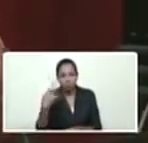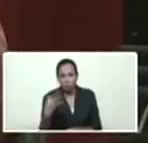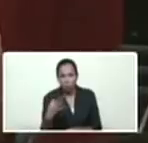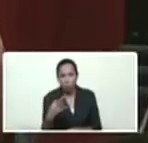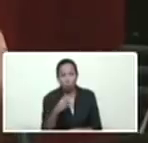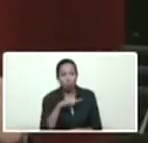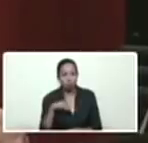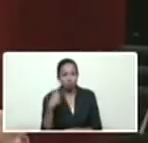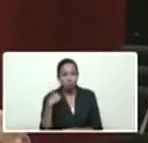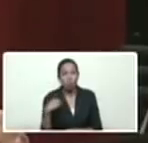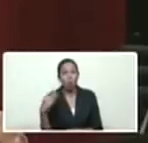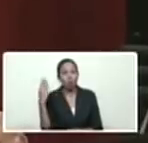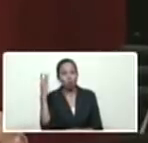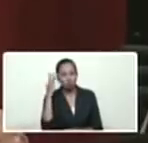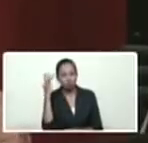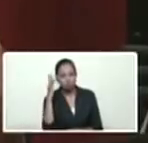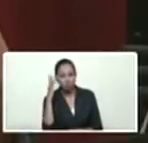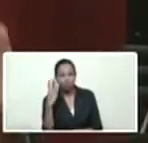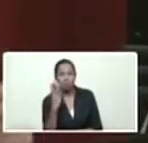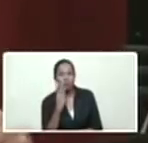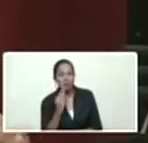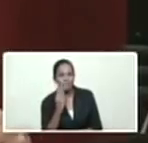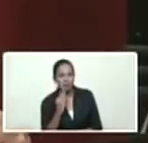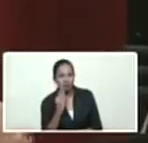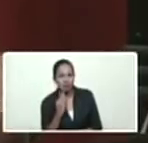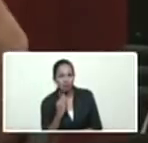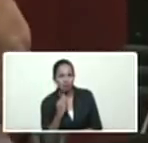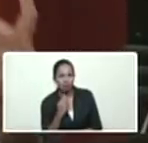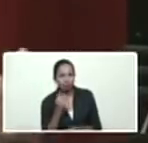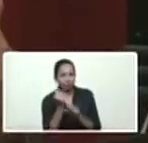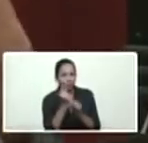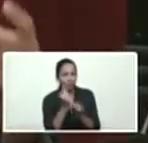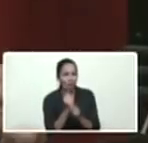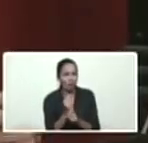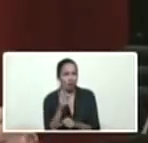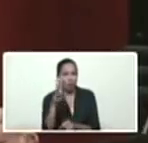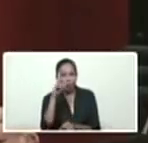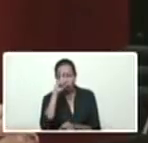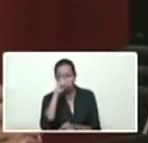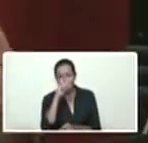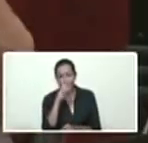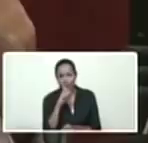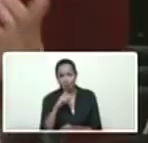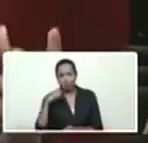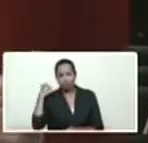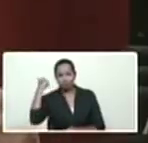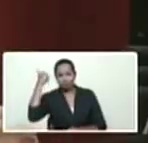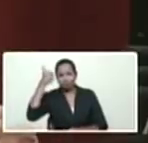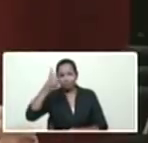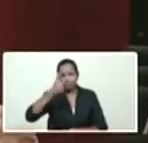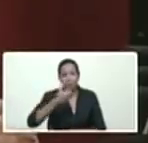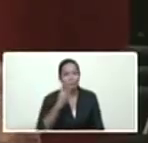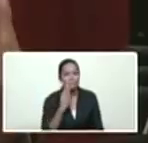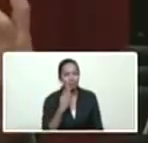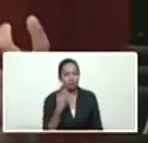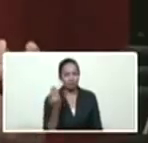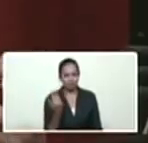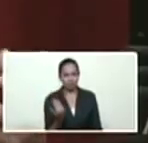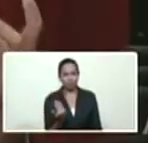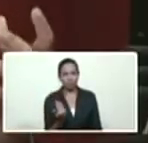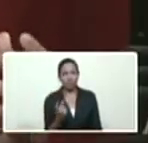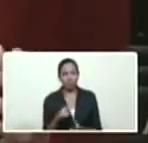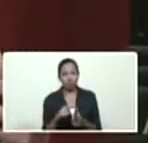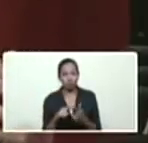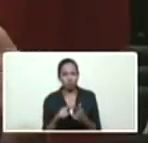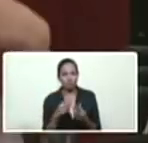conocimiento, con la experiencia, trabajadores de 40 años de experiencia, de 30, 25 años, bueno, con creatividad además en